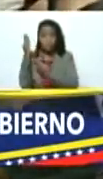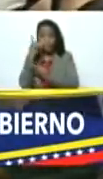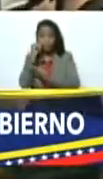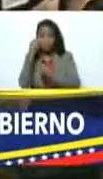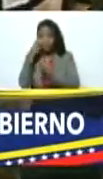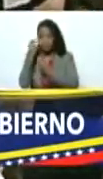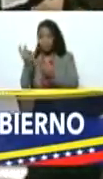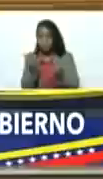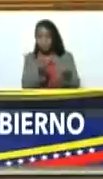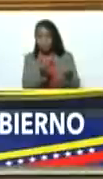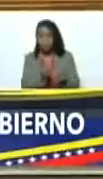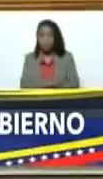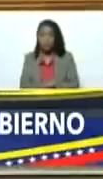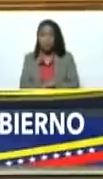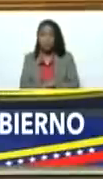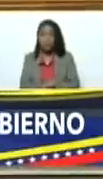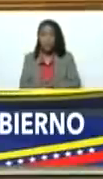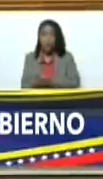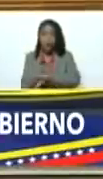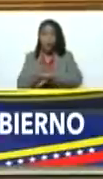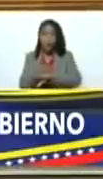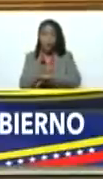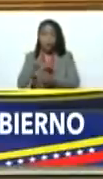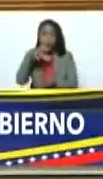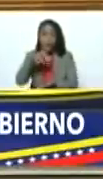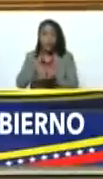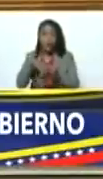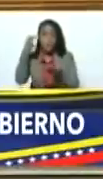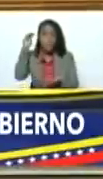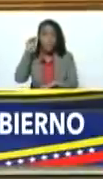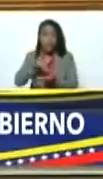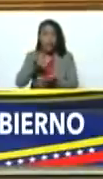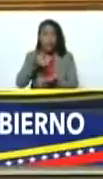Bienvenido. El gobernador del estado Miranda.